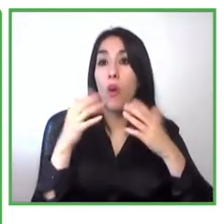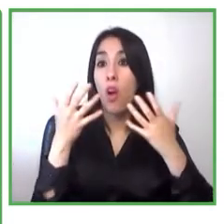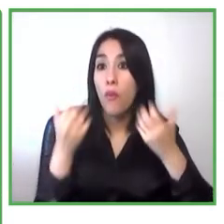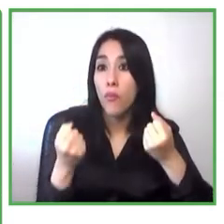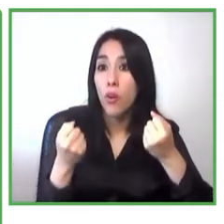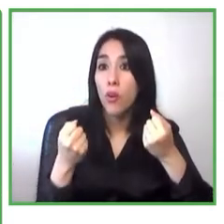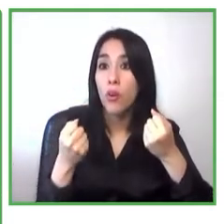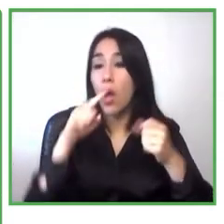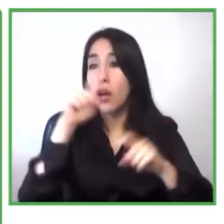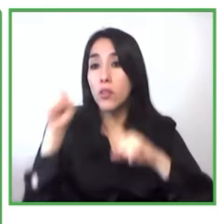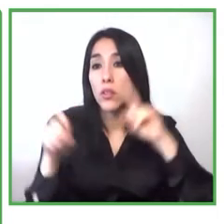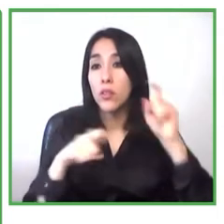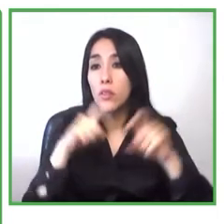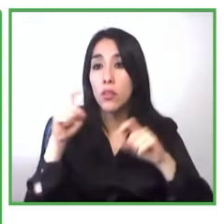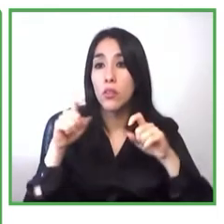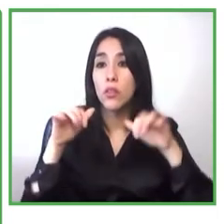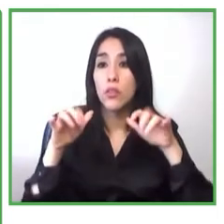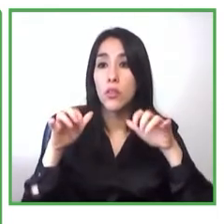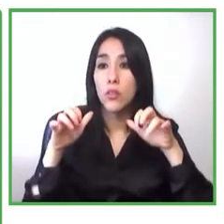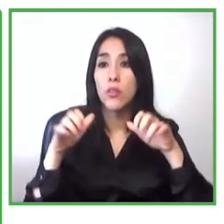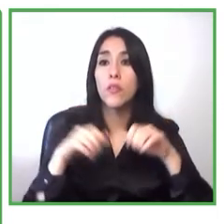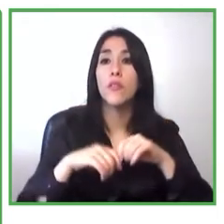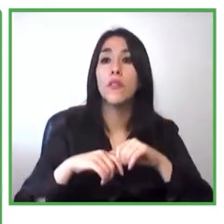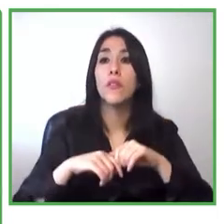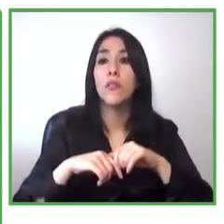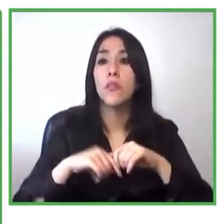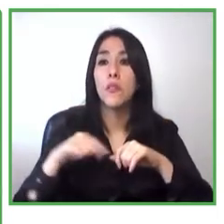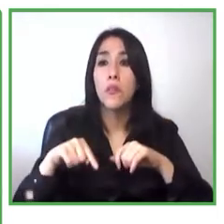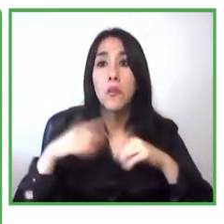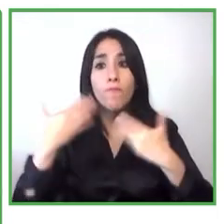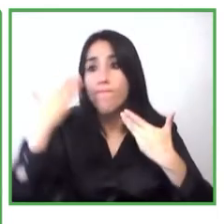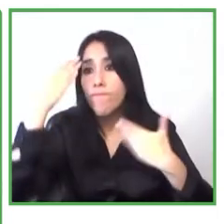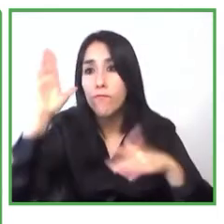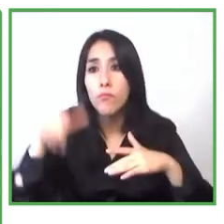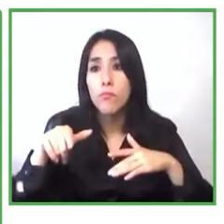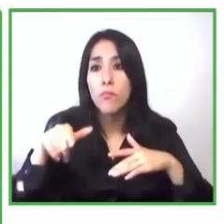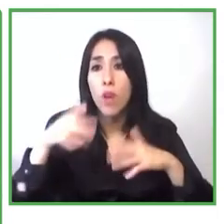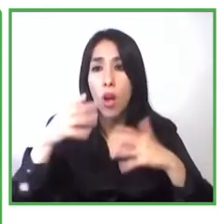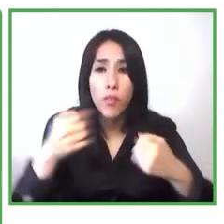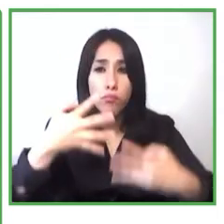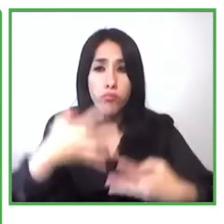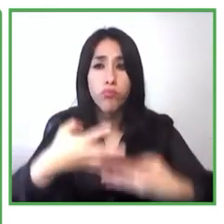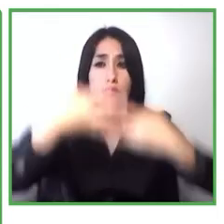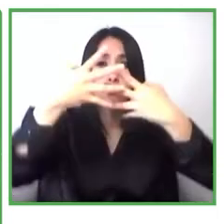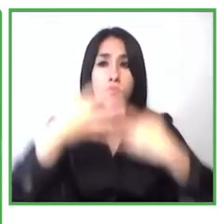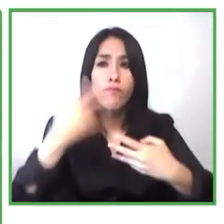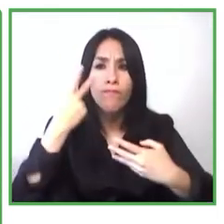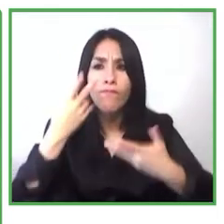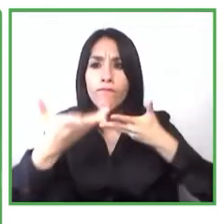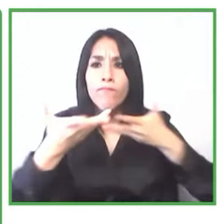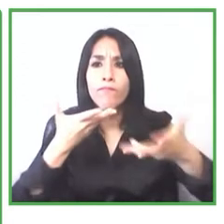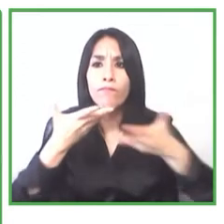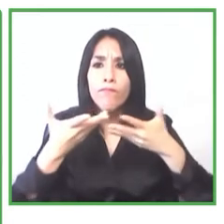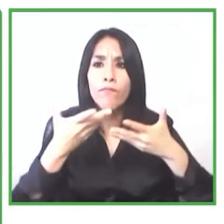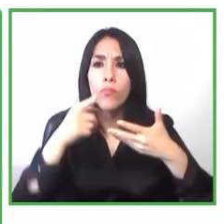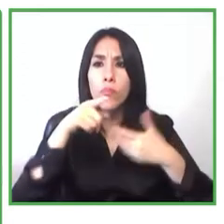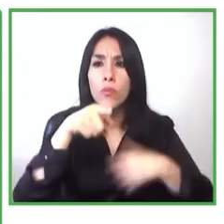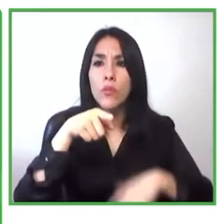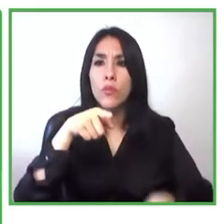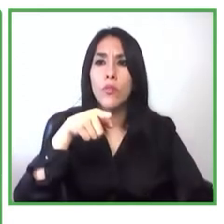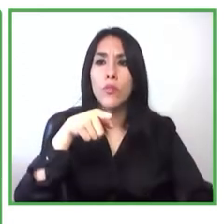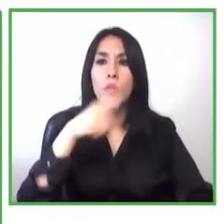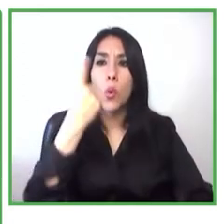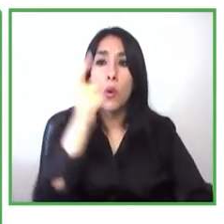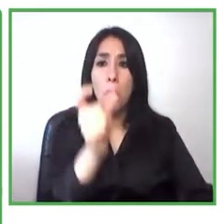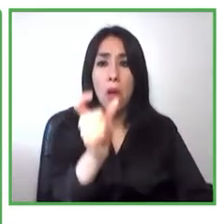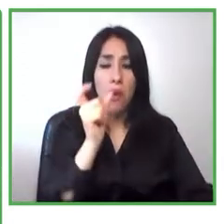hay un sitio de chat una sala de chat donde pueden interactuar con el personal o esperar que una persona se asigne a su caso